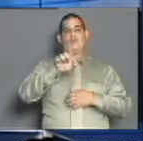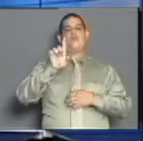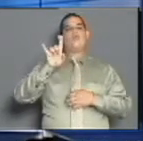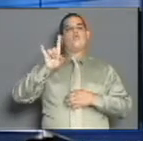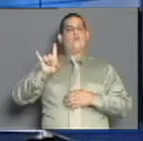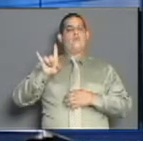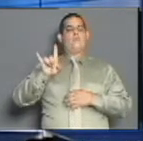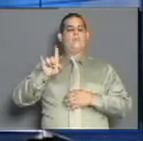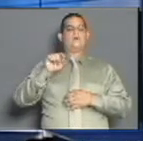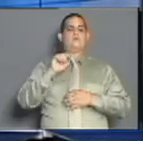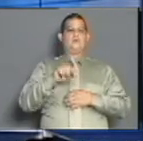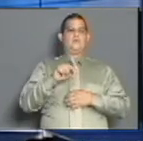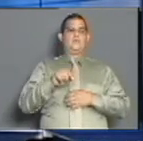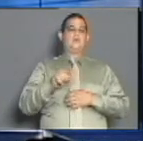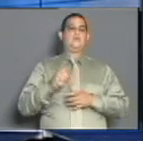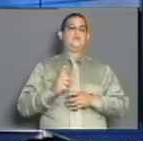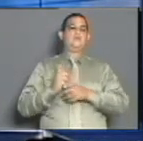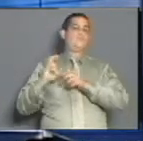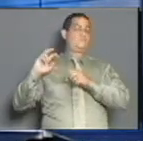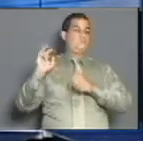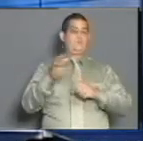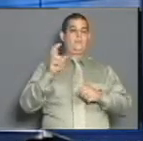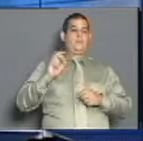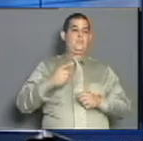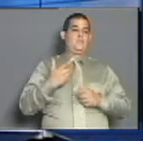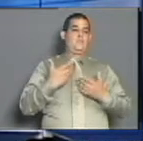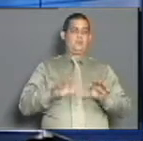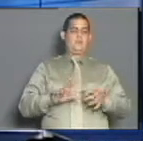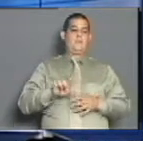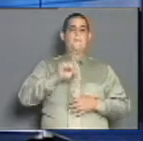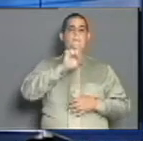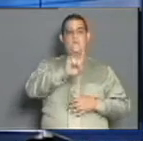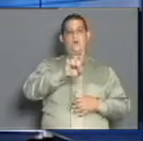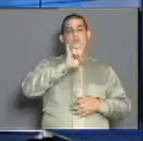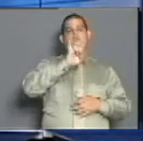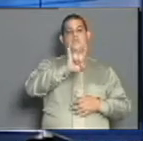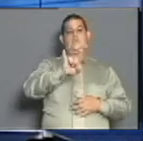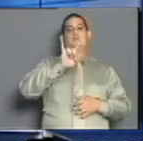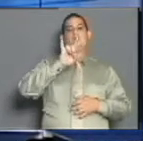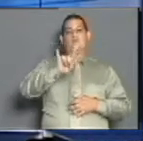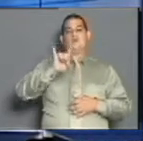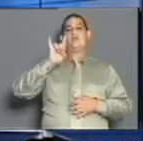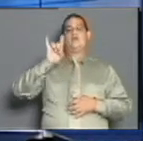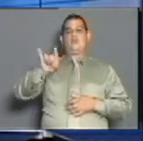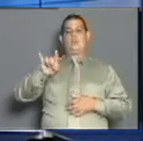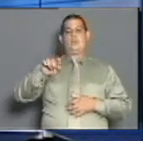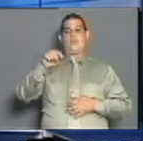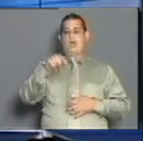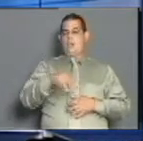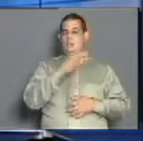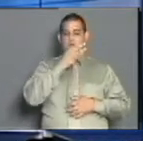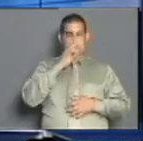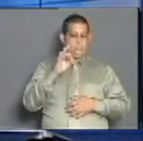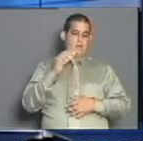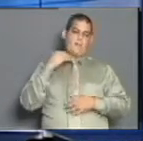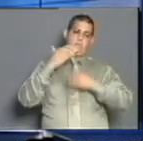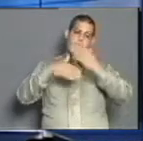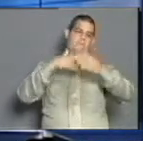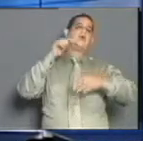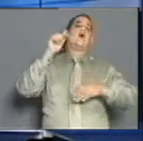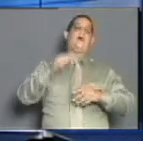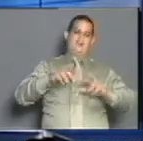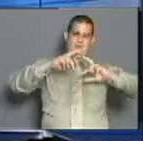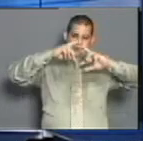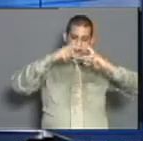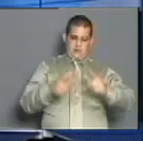ciudad que no acogía un partido de la Serie Mundial desde 1999. Los Bravos de Atlanta hicieron la tarea